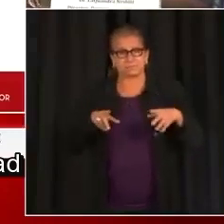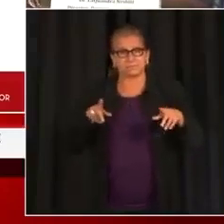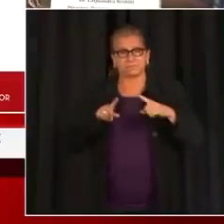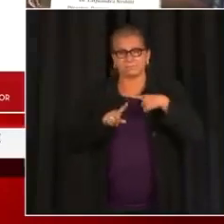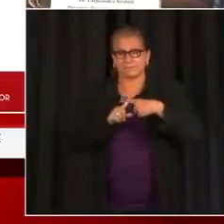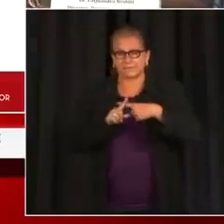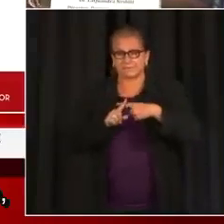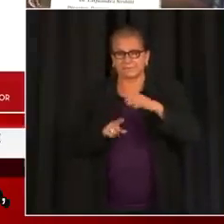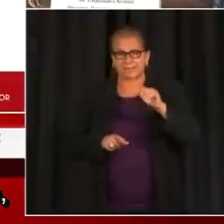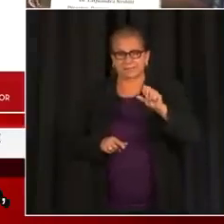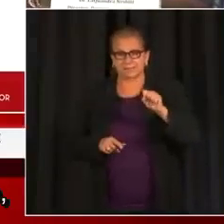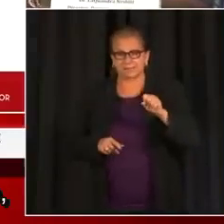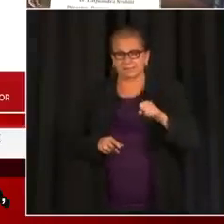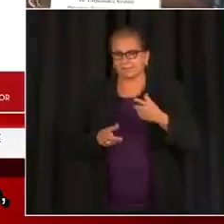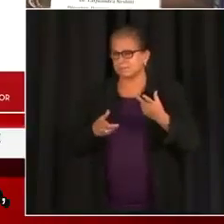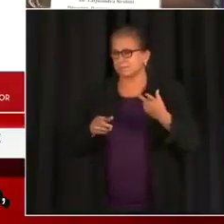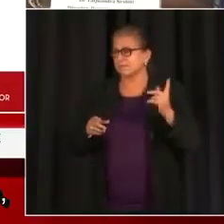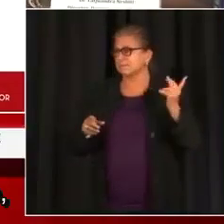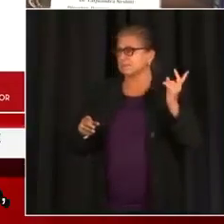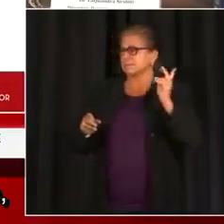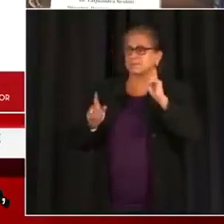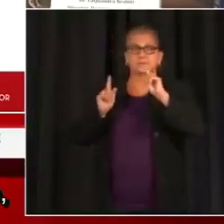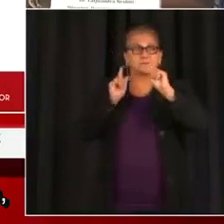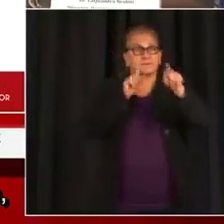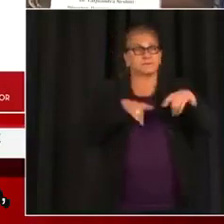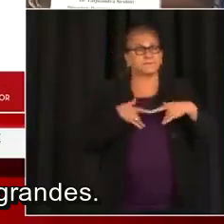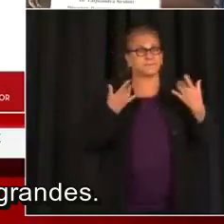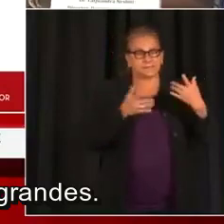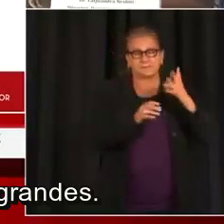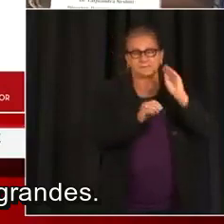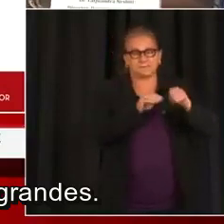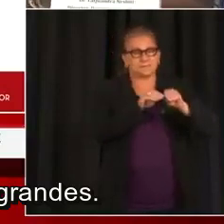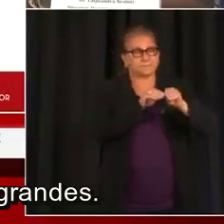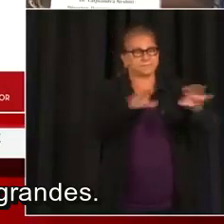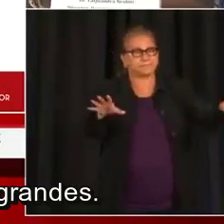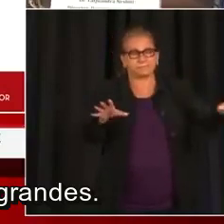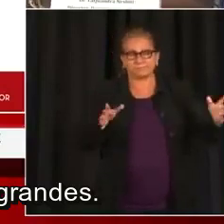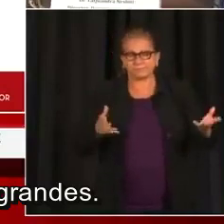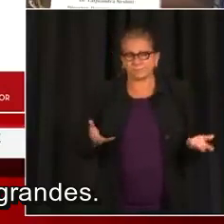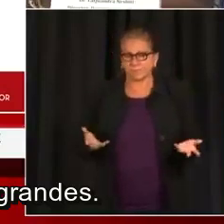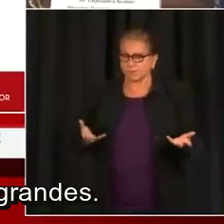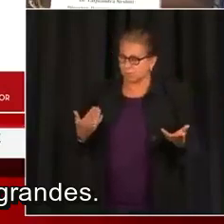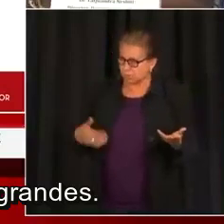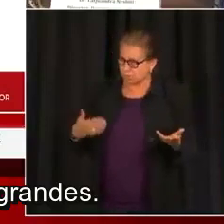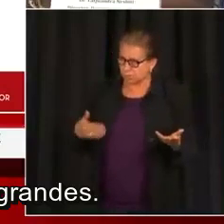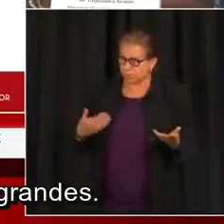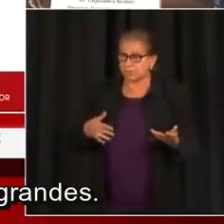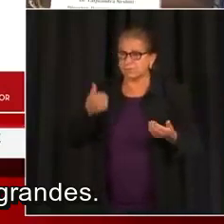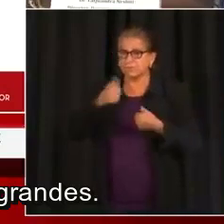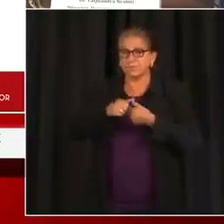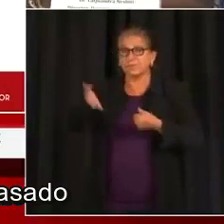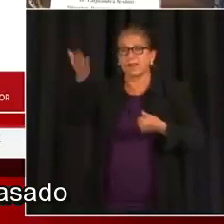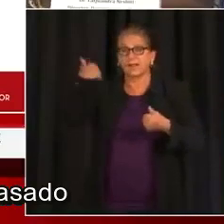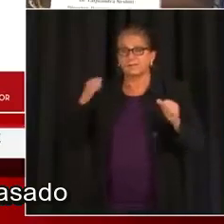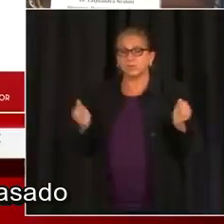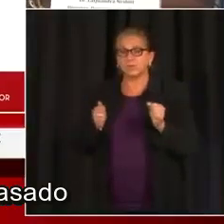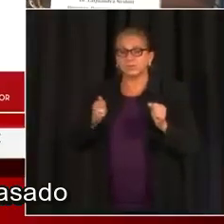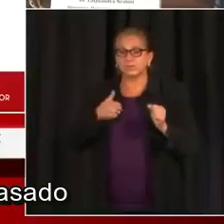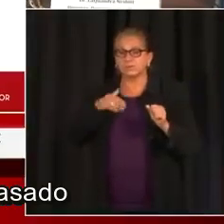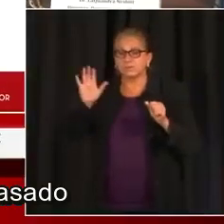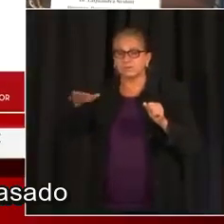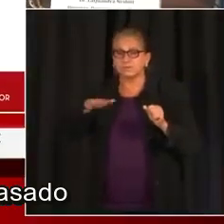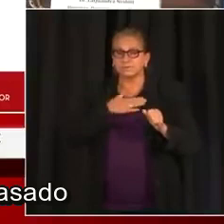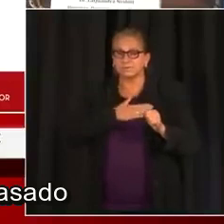particular, en donde ha participado una persona que salió positiva, ahora se está yendo hacia grupos más grandes. Habrán